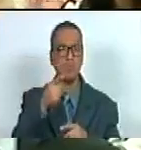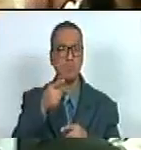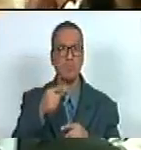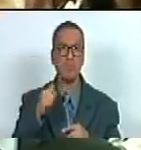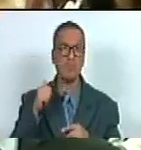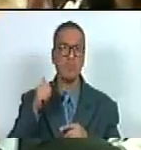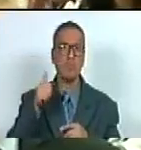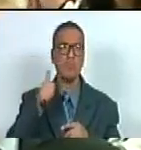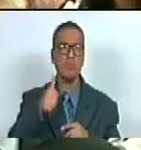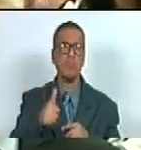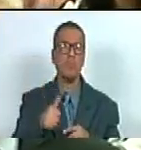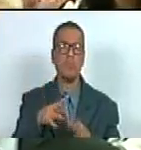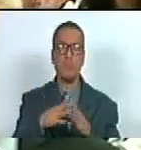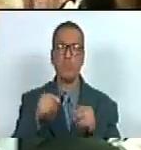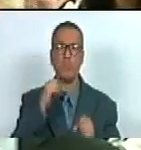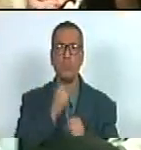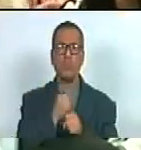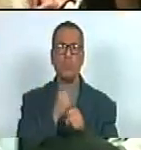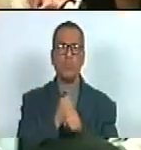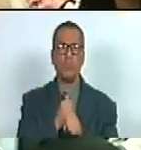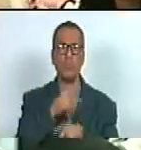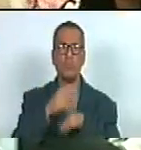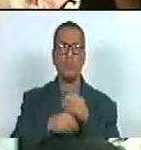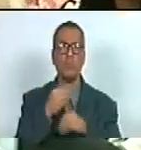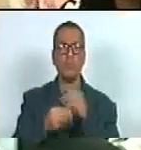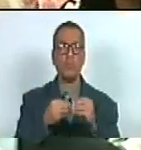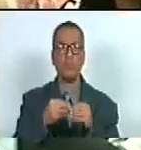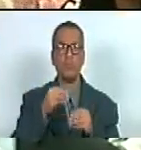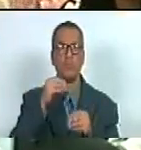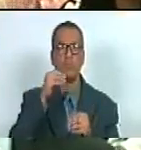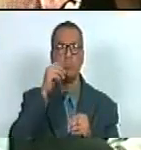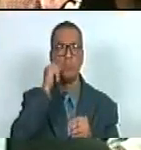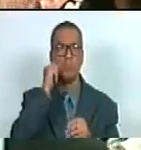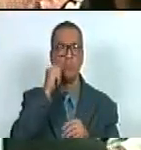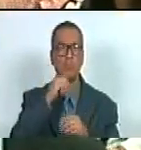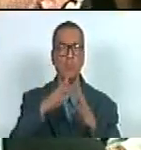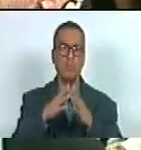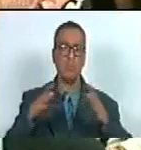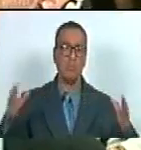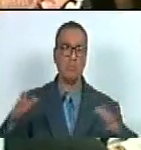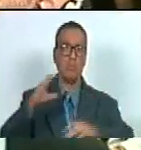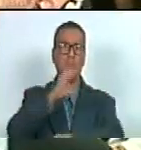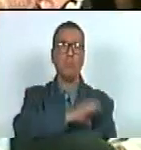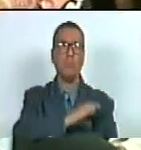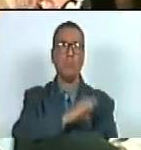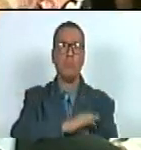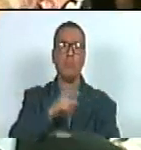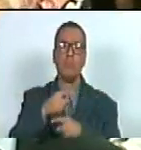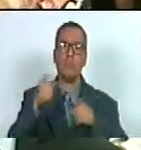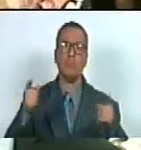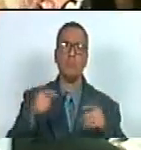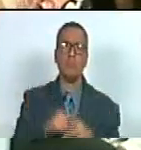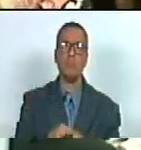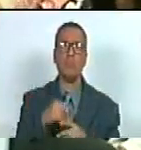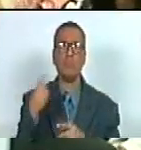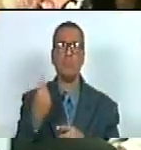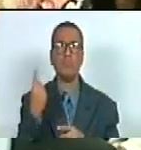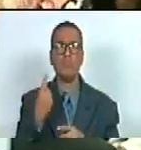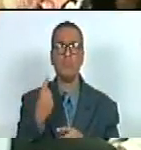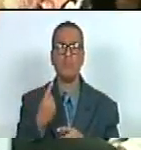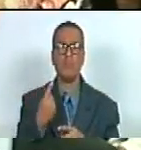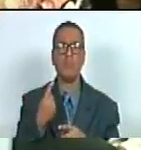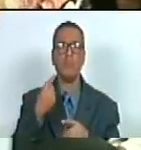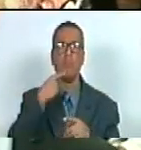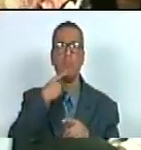largo de las actuaciones de este ciudadano que le quedaba grande la palabra ha sido no solo sexismo